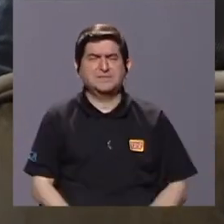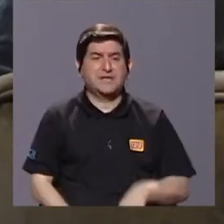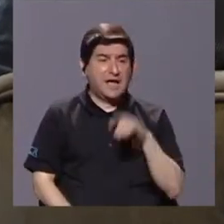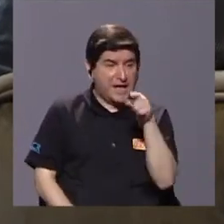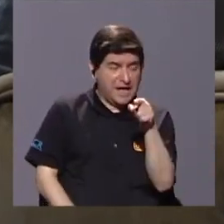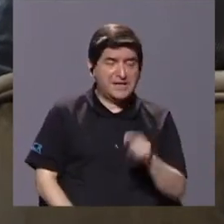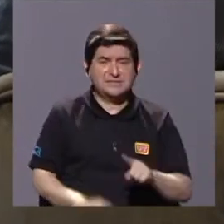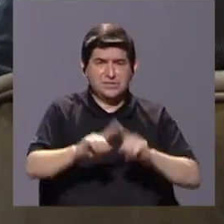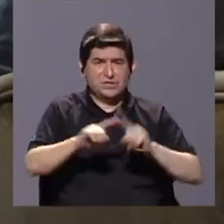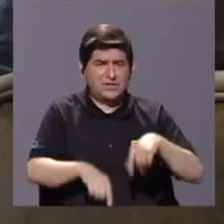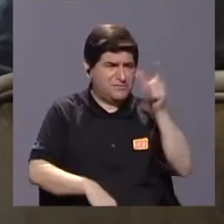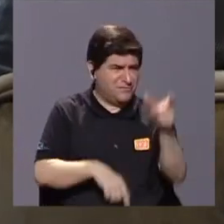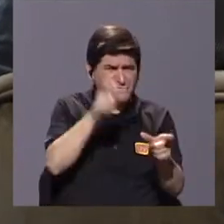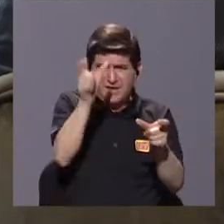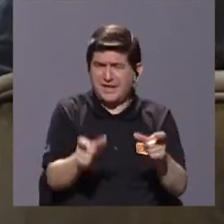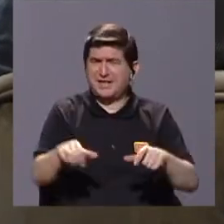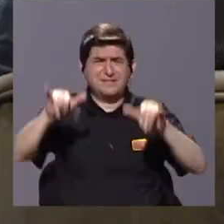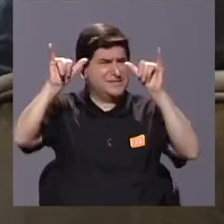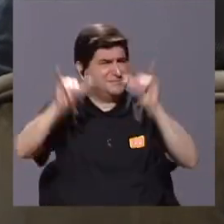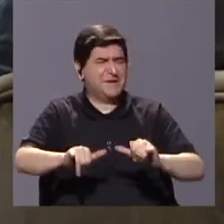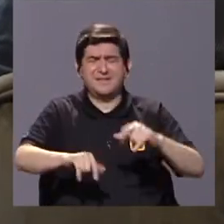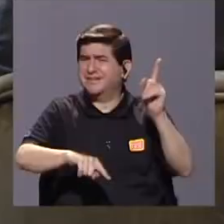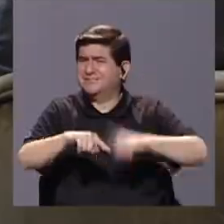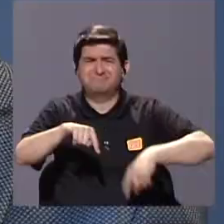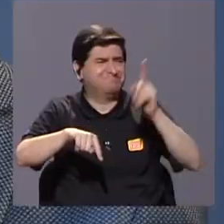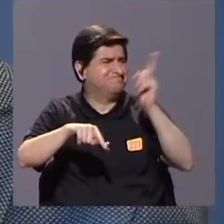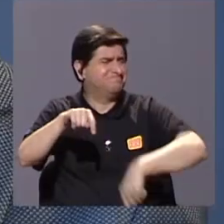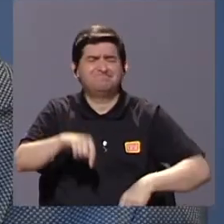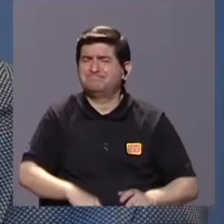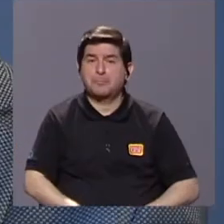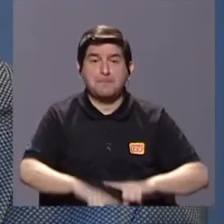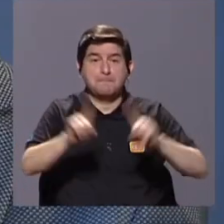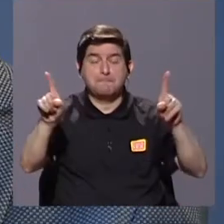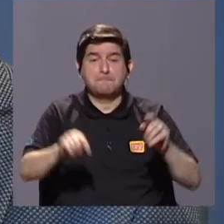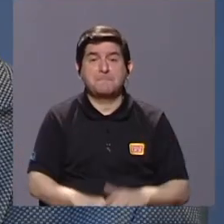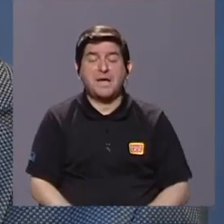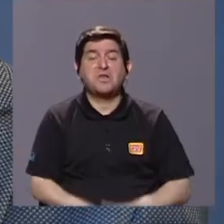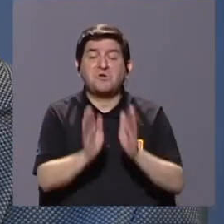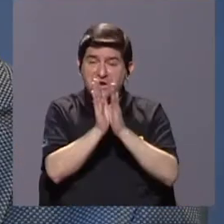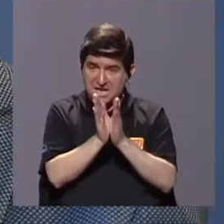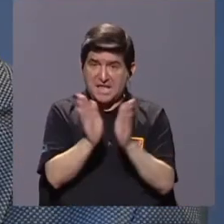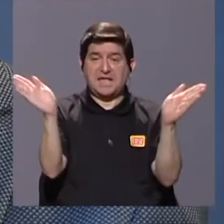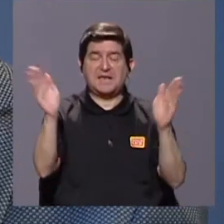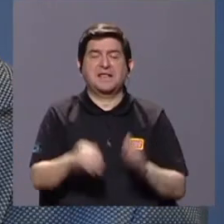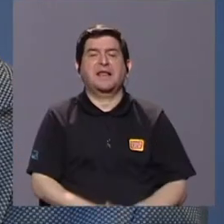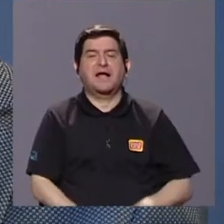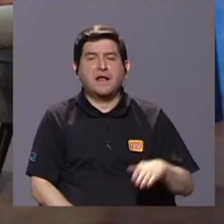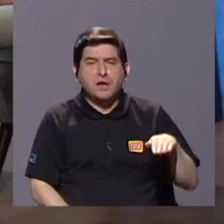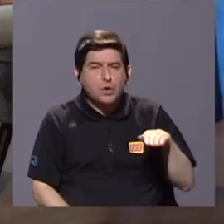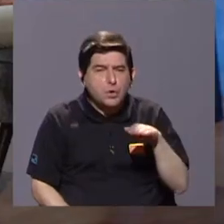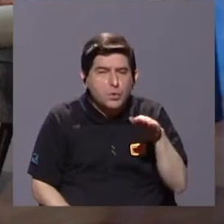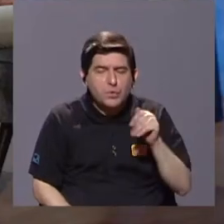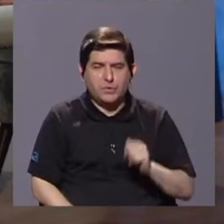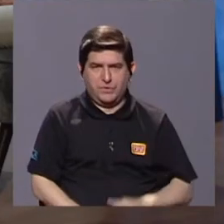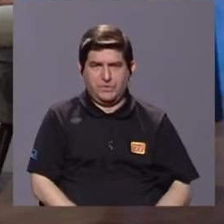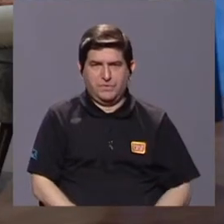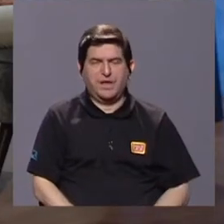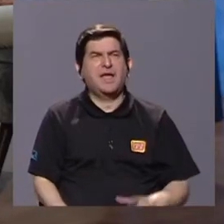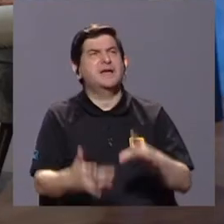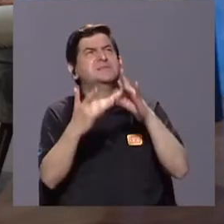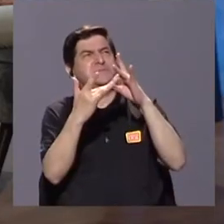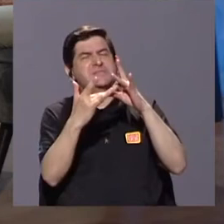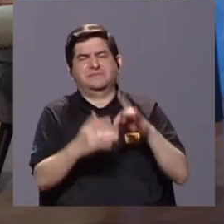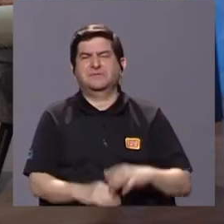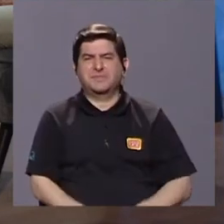generalmente no se pueden mantener en esos paisajes. Pero las especies generalistas como roedores principalmente